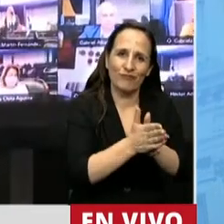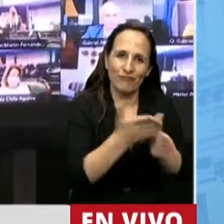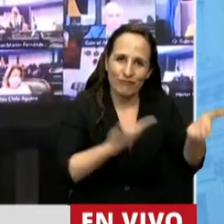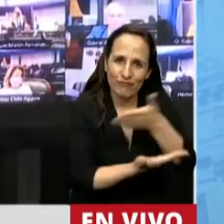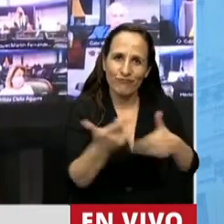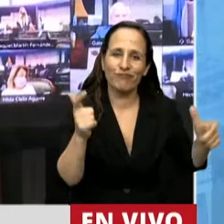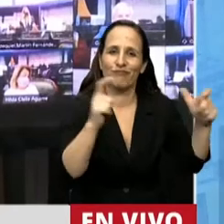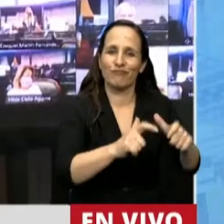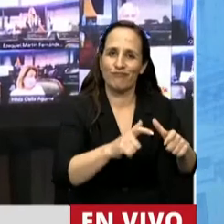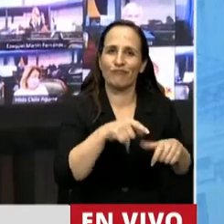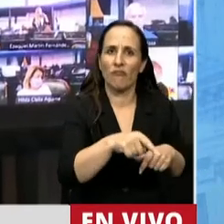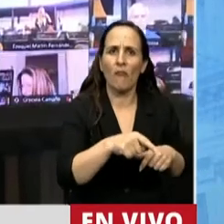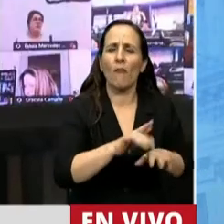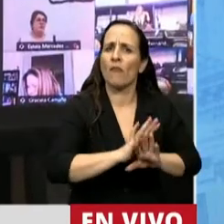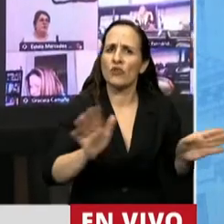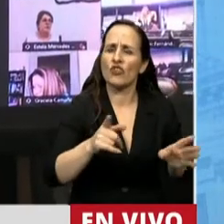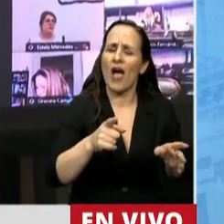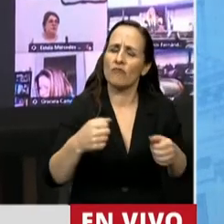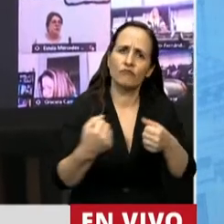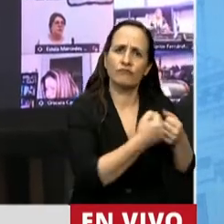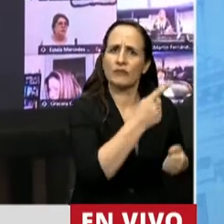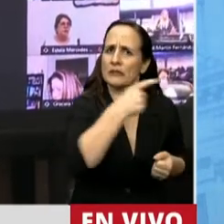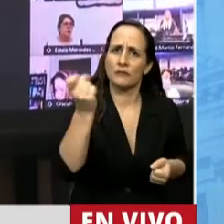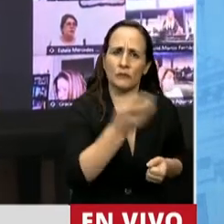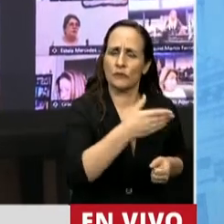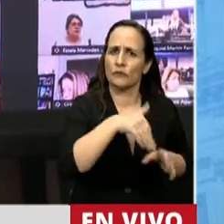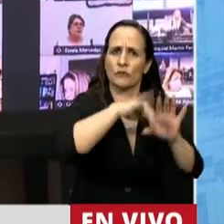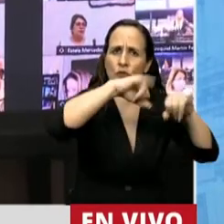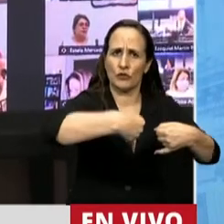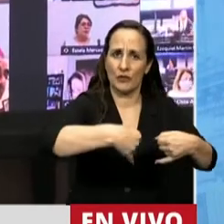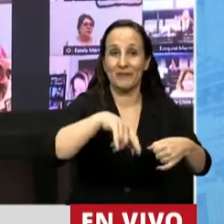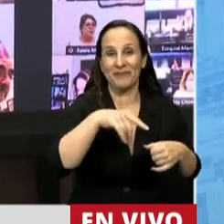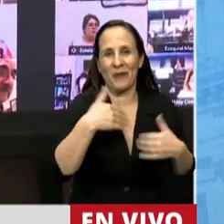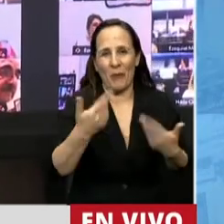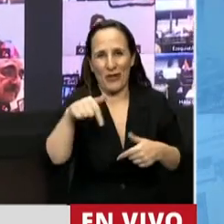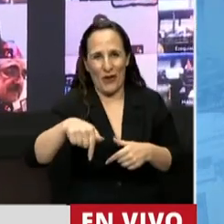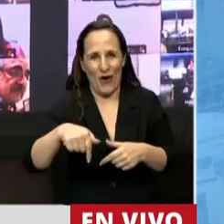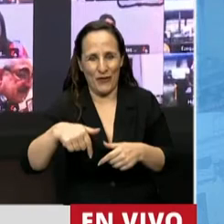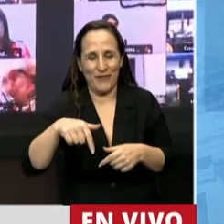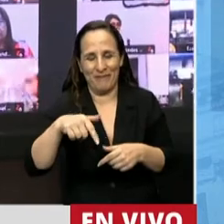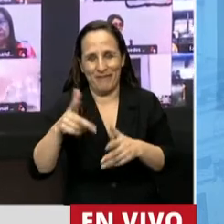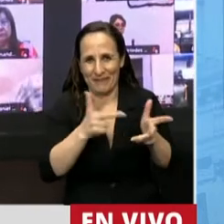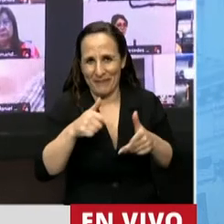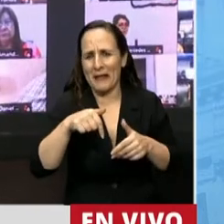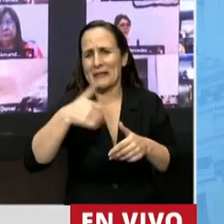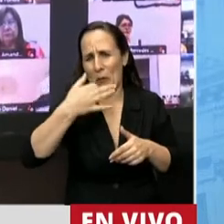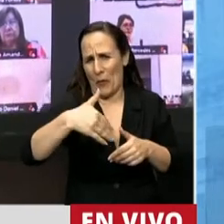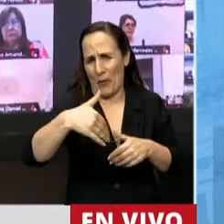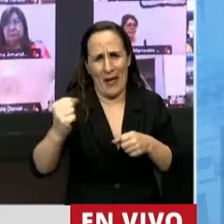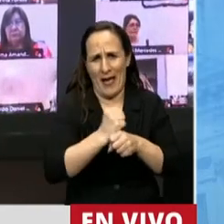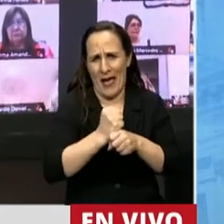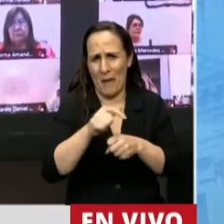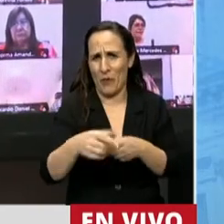dictaminado por unanimidad y aquí estamos tratándolo y seguramente aprobándolo en el mismo sentido para que finalmente